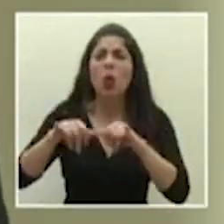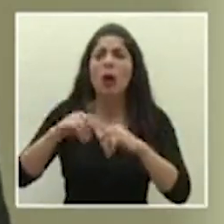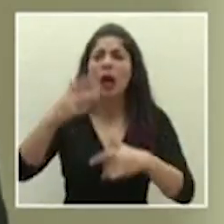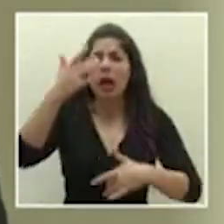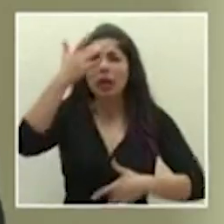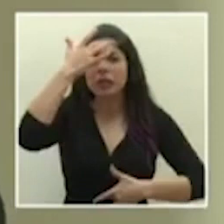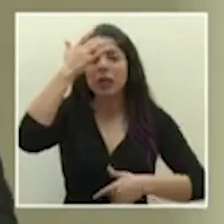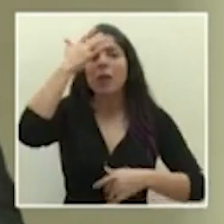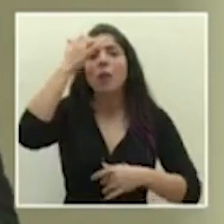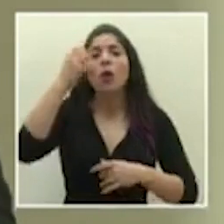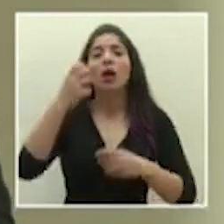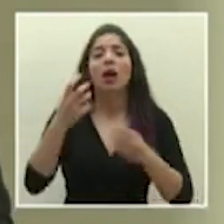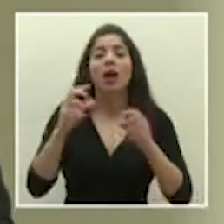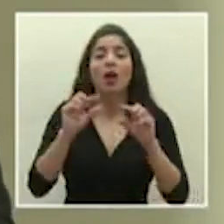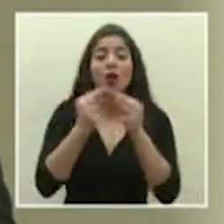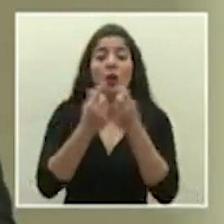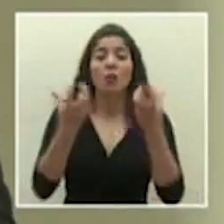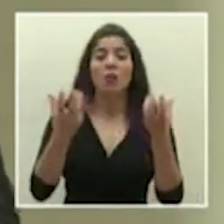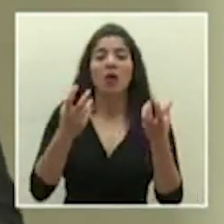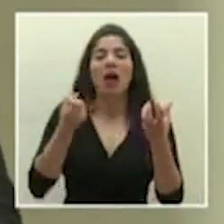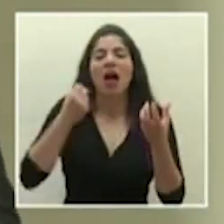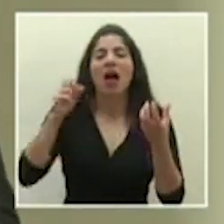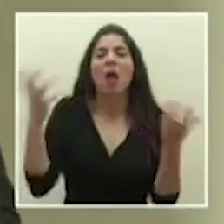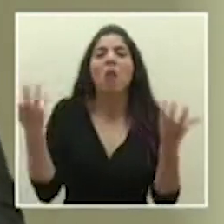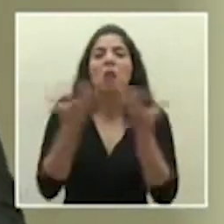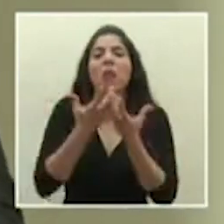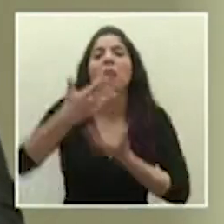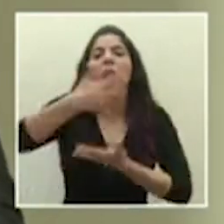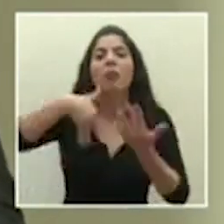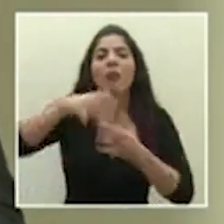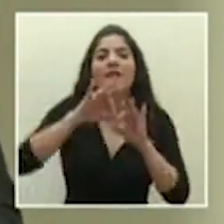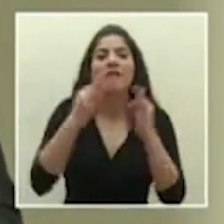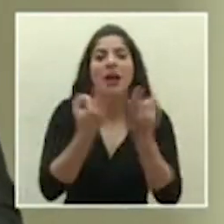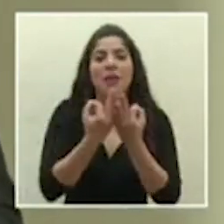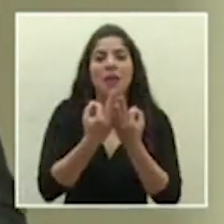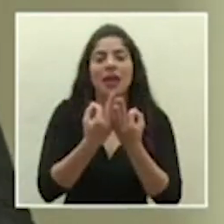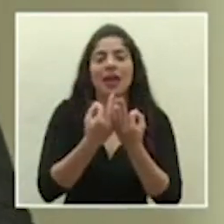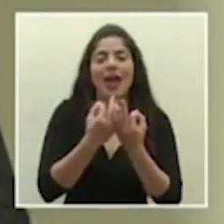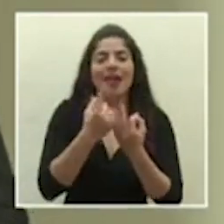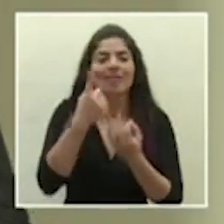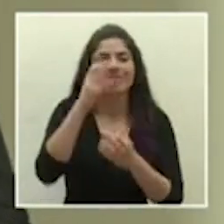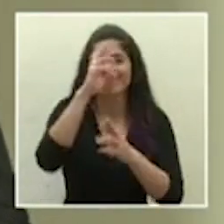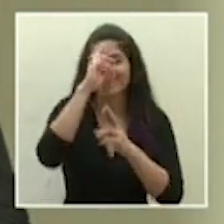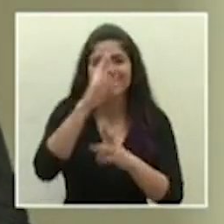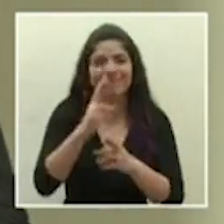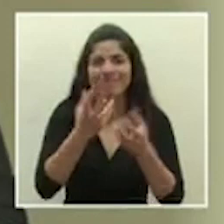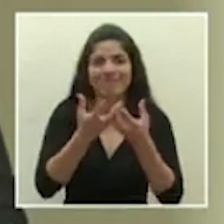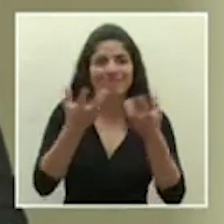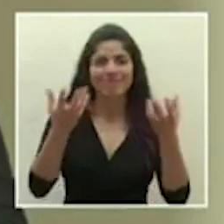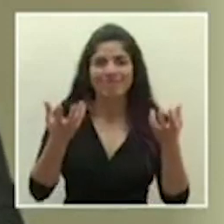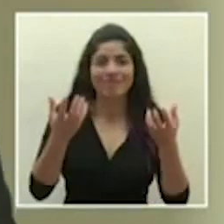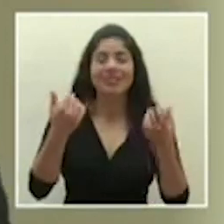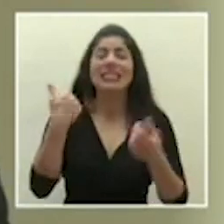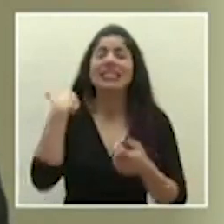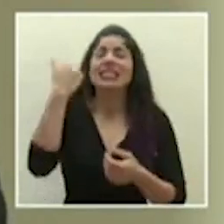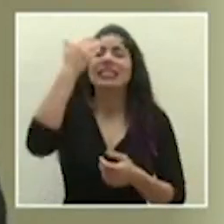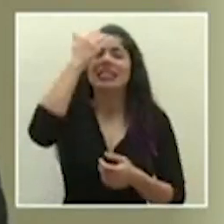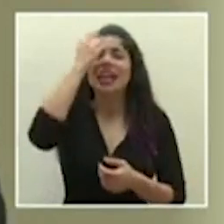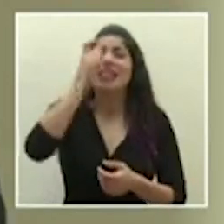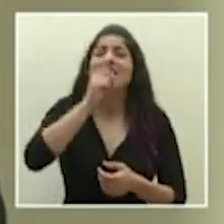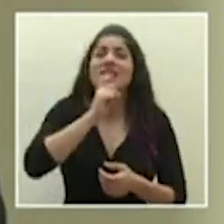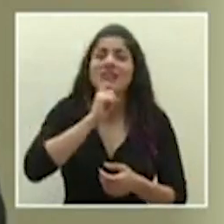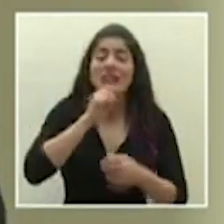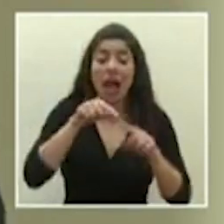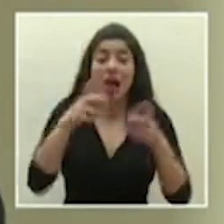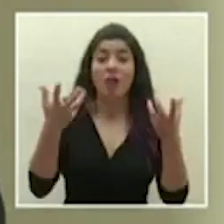transgresiones de las burbujas sociales, compartiendo actividades familiares y que no se guardaron las medidas respectivas. Yo sé que esto es difícil, yo sé que mucha